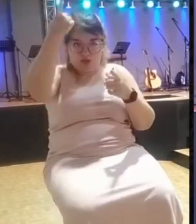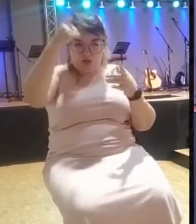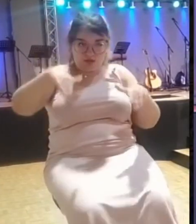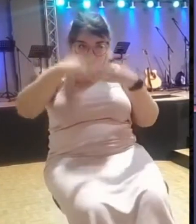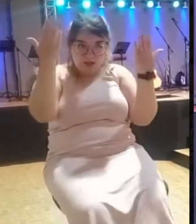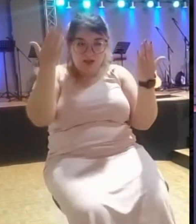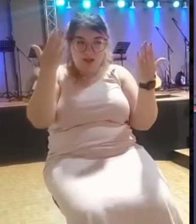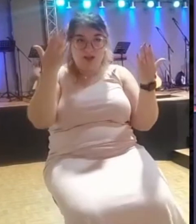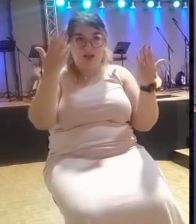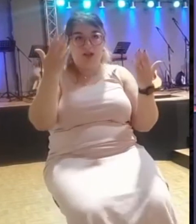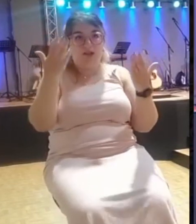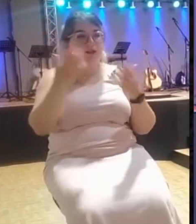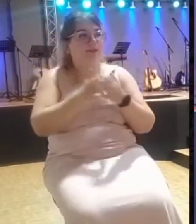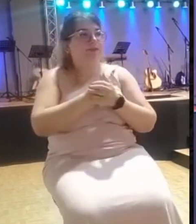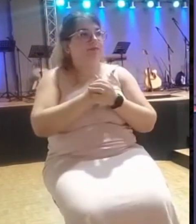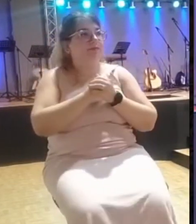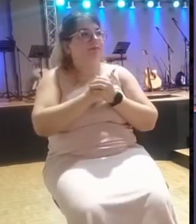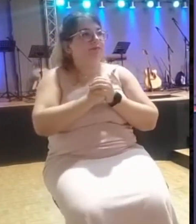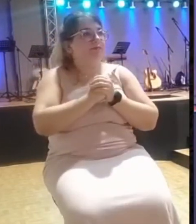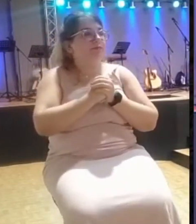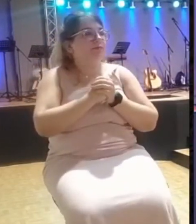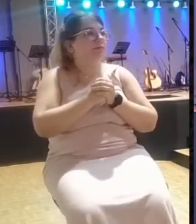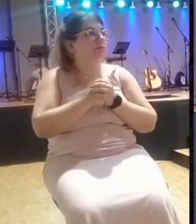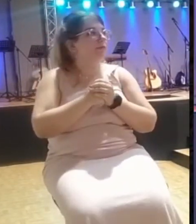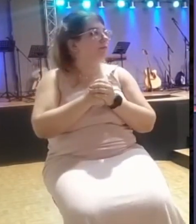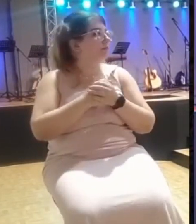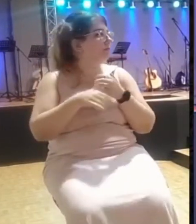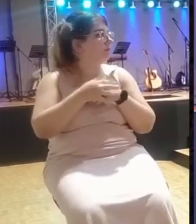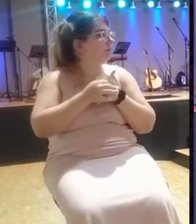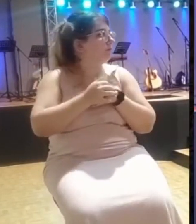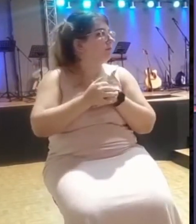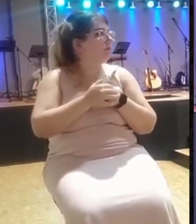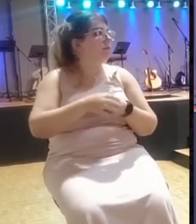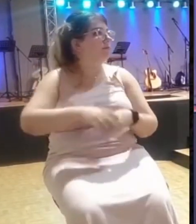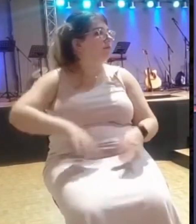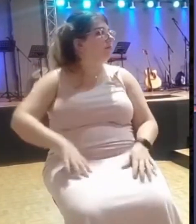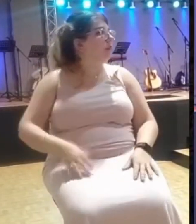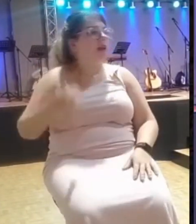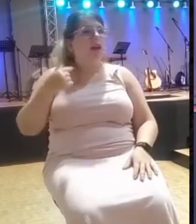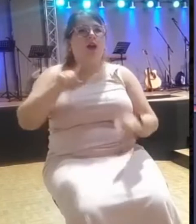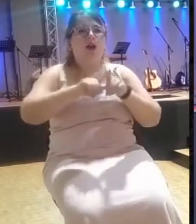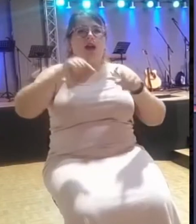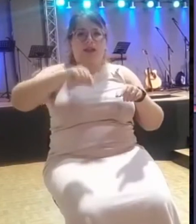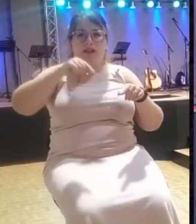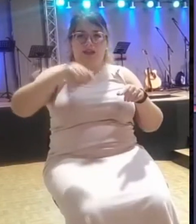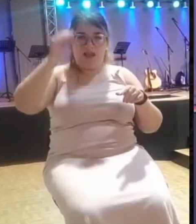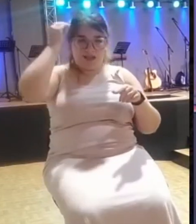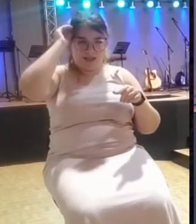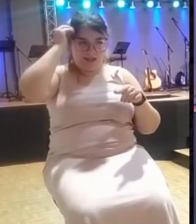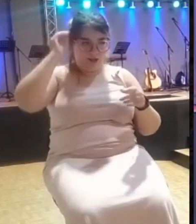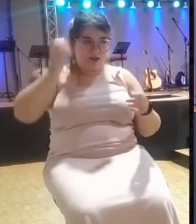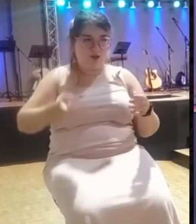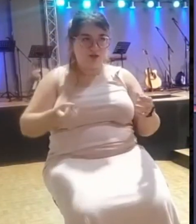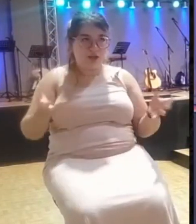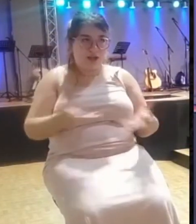y ya con esto termino, la música arriba, cuando vino el avivamiento en los gitanos aquí en España, pues